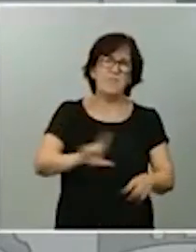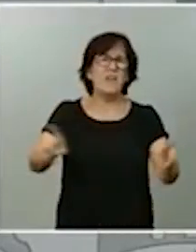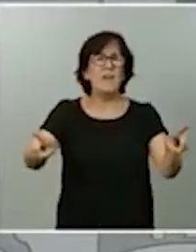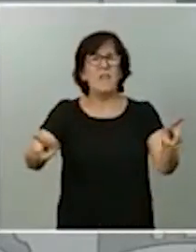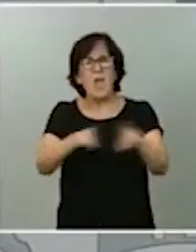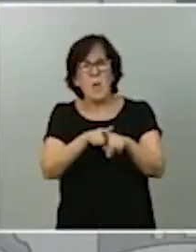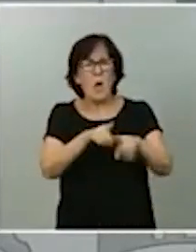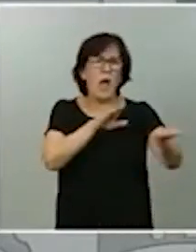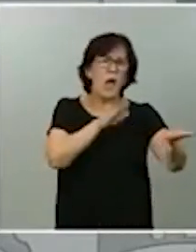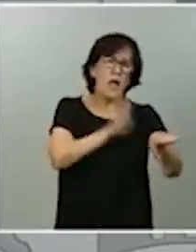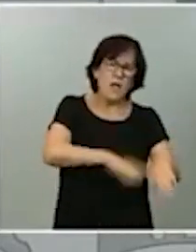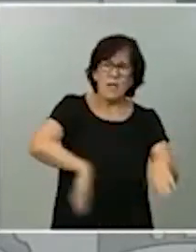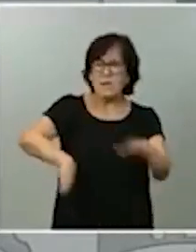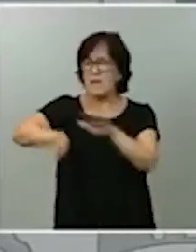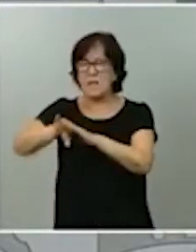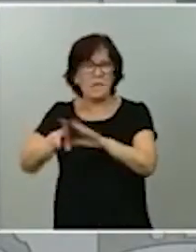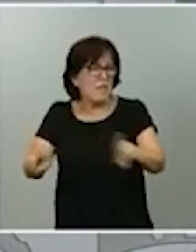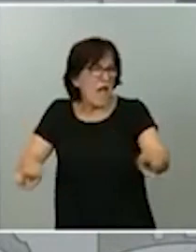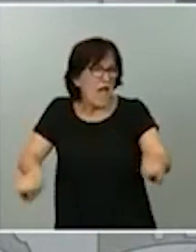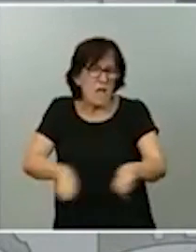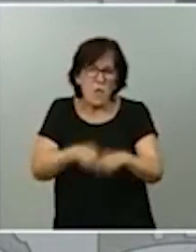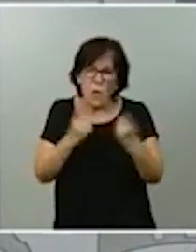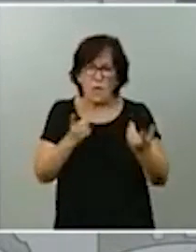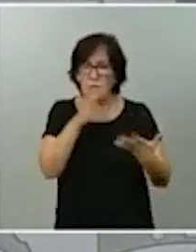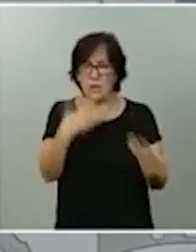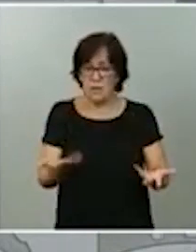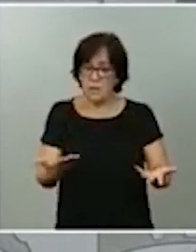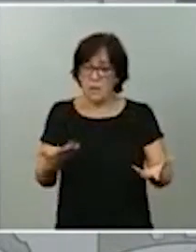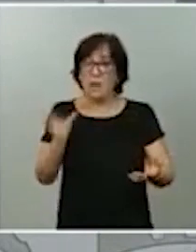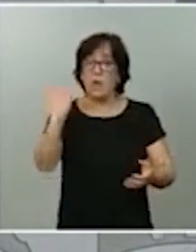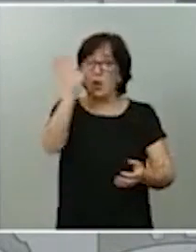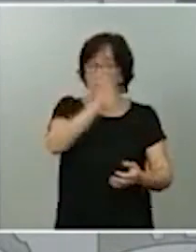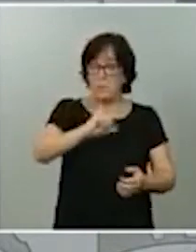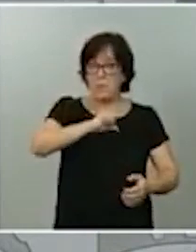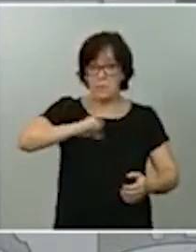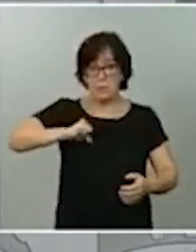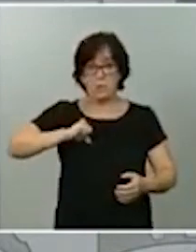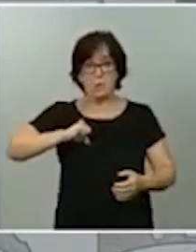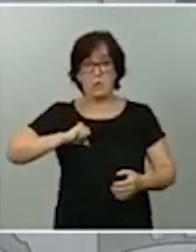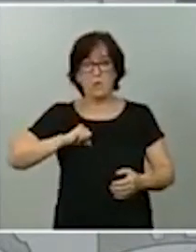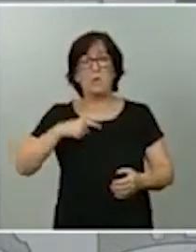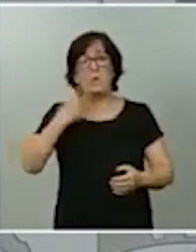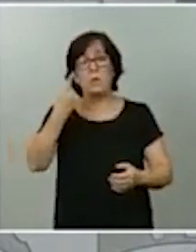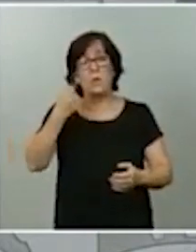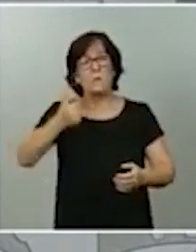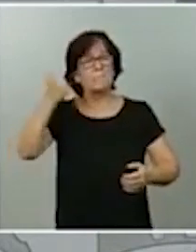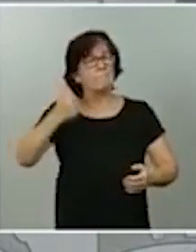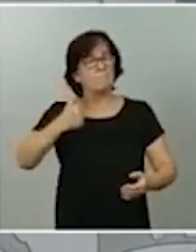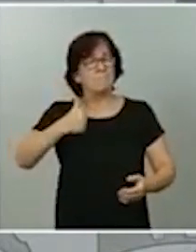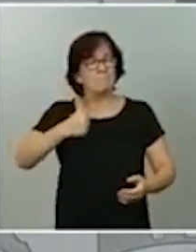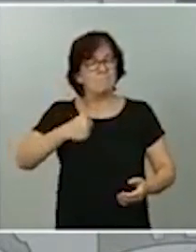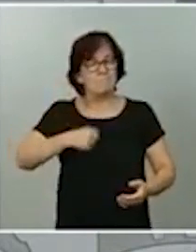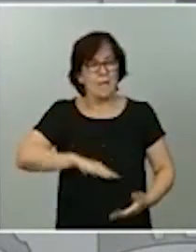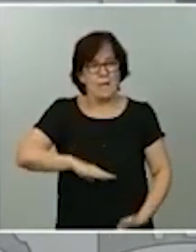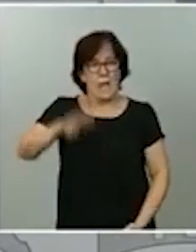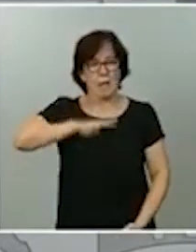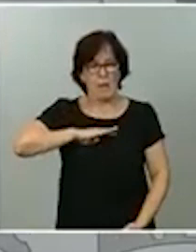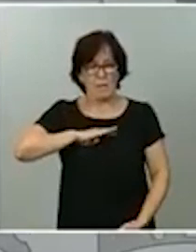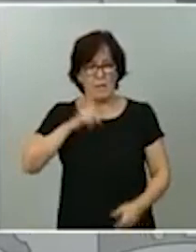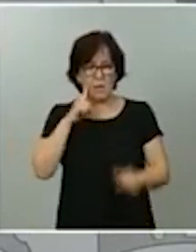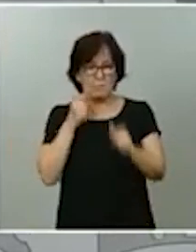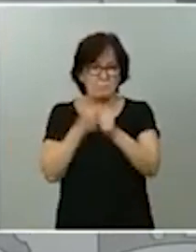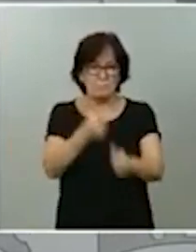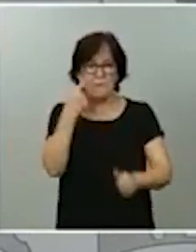Y, sobre todo, lógicamente, aquellas comunidades autónomas que tengan una menor capacidad de rastreo, pues, evidentemente,